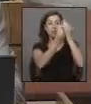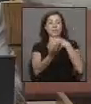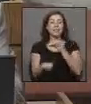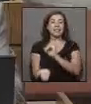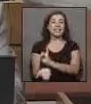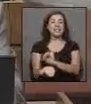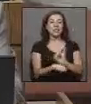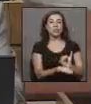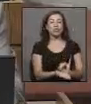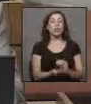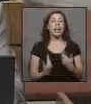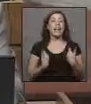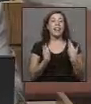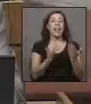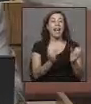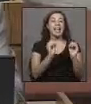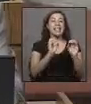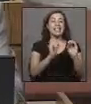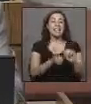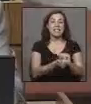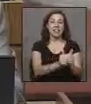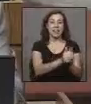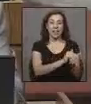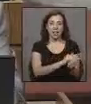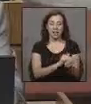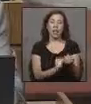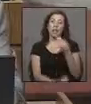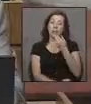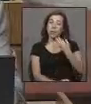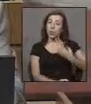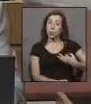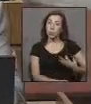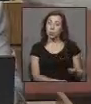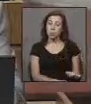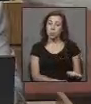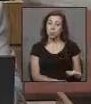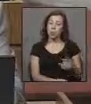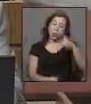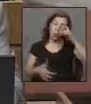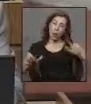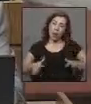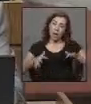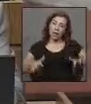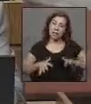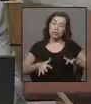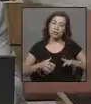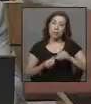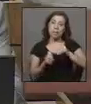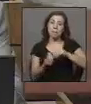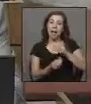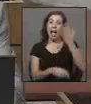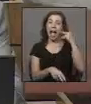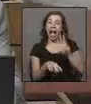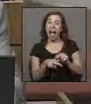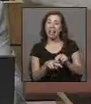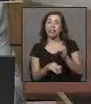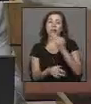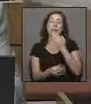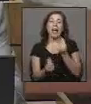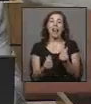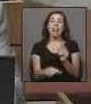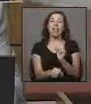instituciones que imparten estas carreras. También me parece pertinente el esfuerzo de combinar antigüedad y